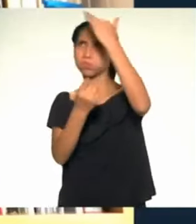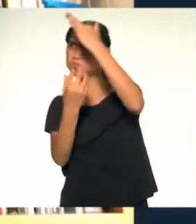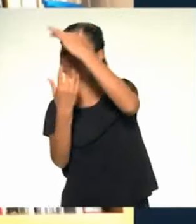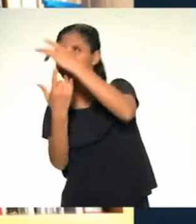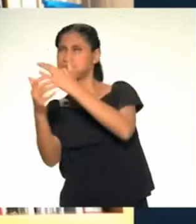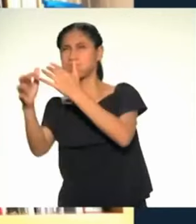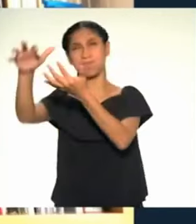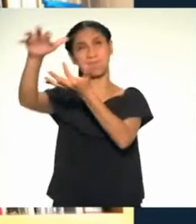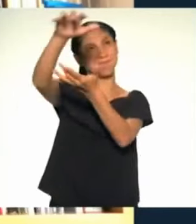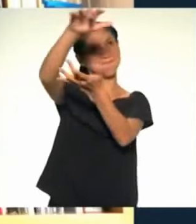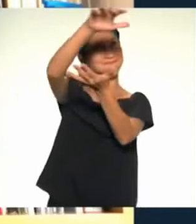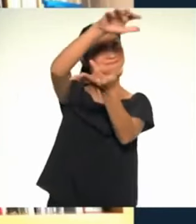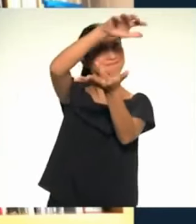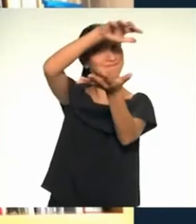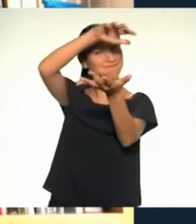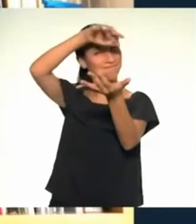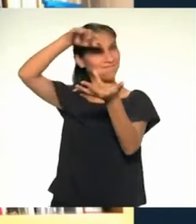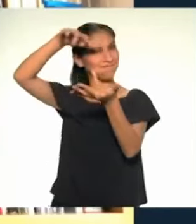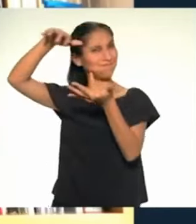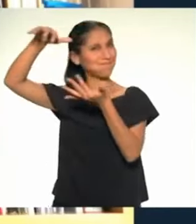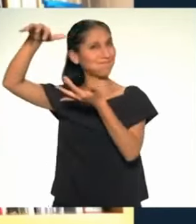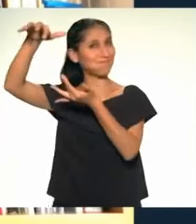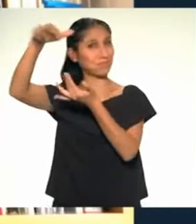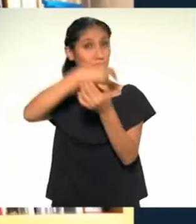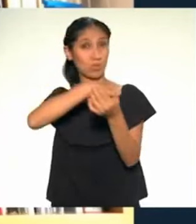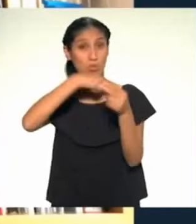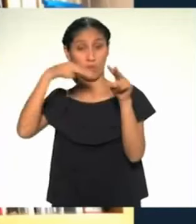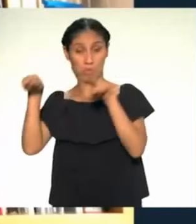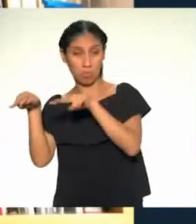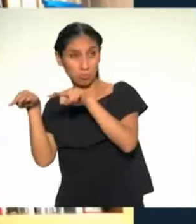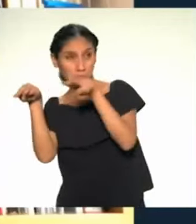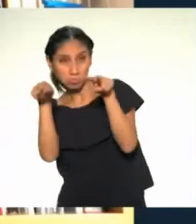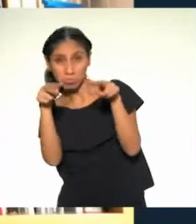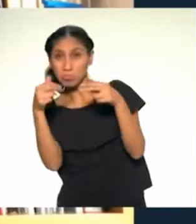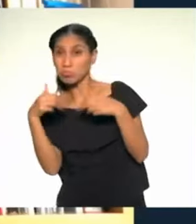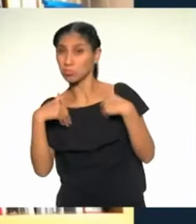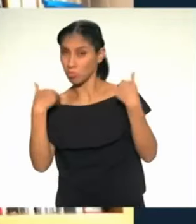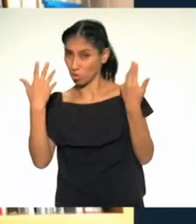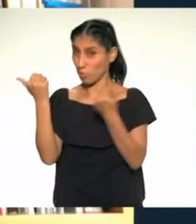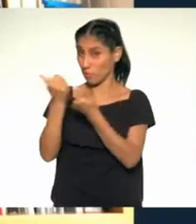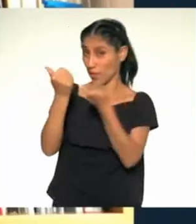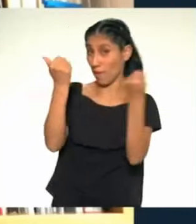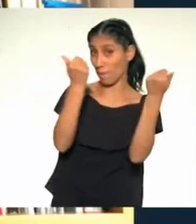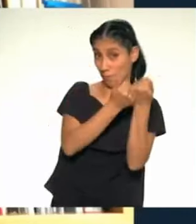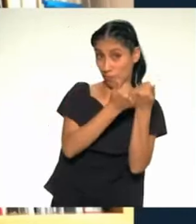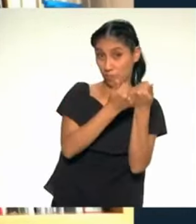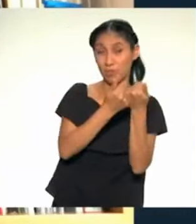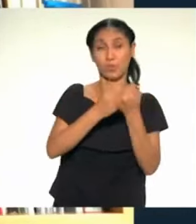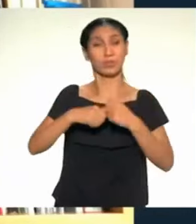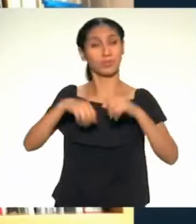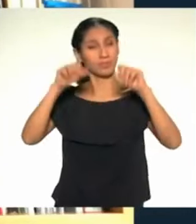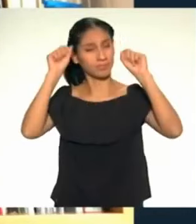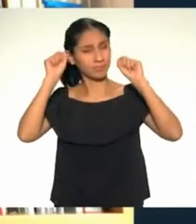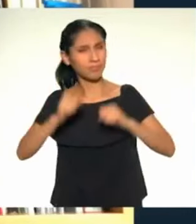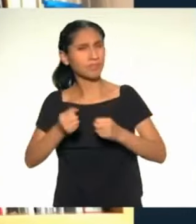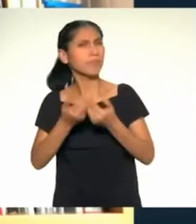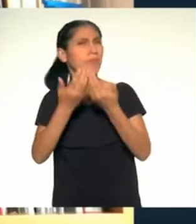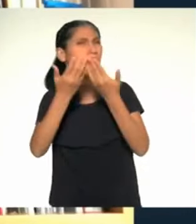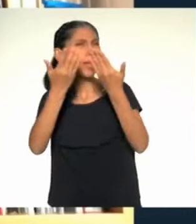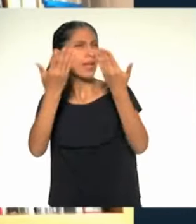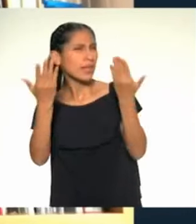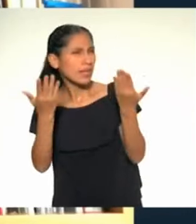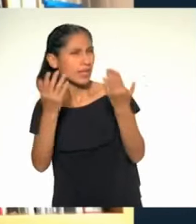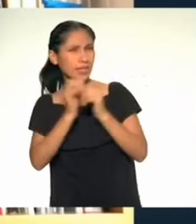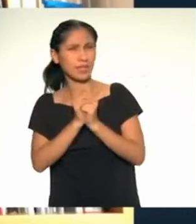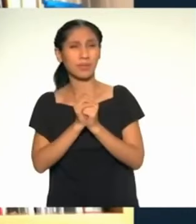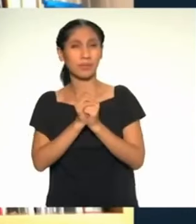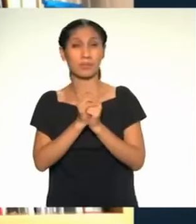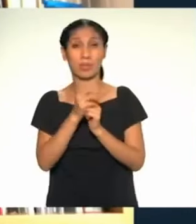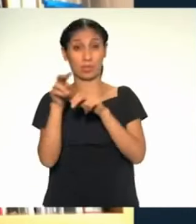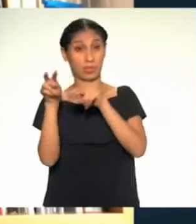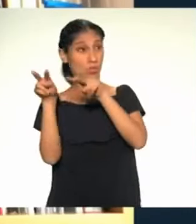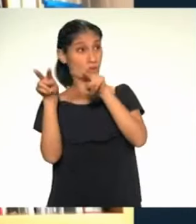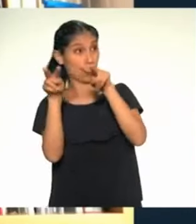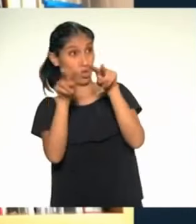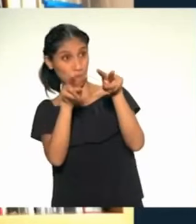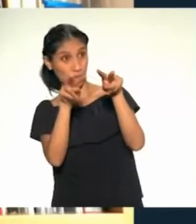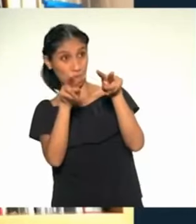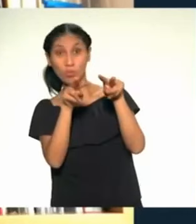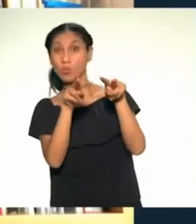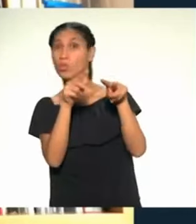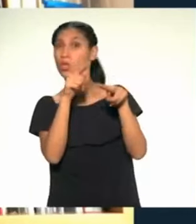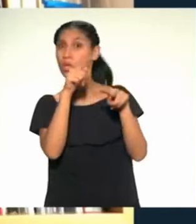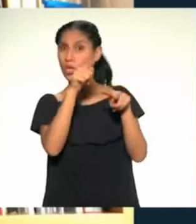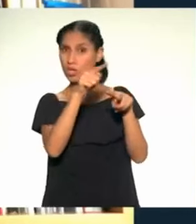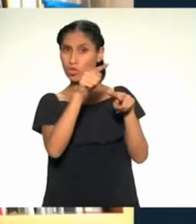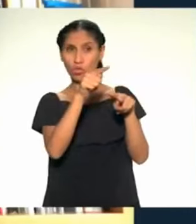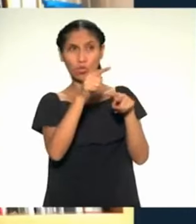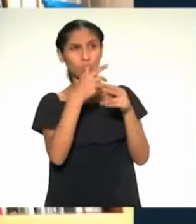contribuir con ellas y además asegurar que sean sostenibles. Para que una actividad sea sostenible, tenemos